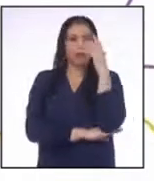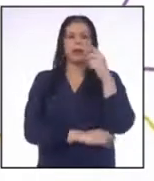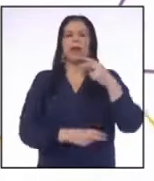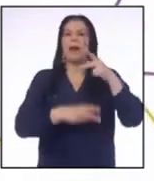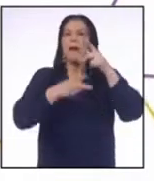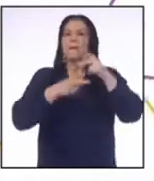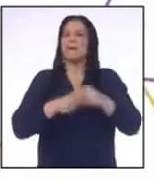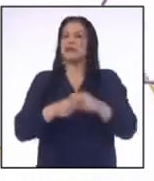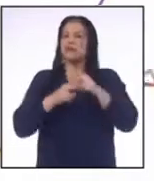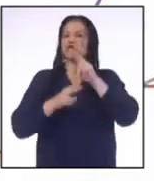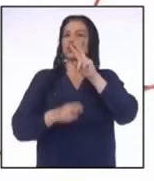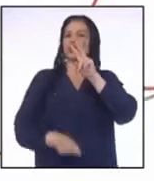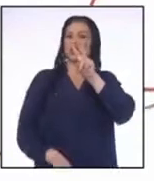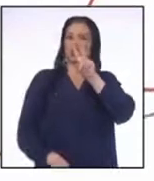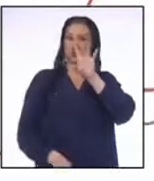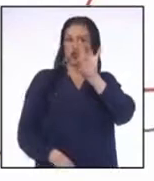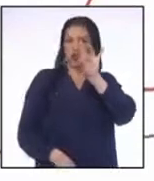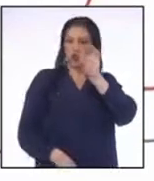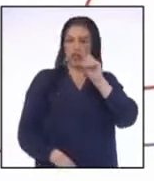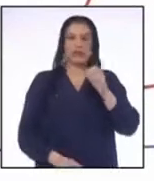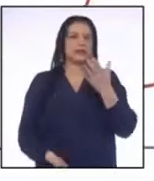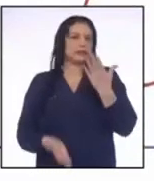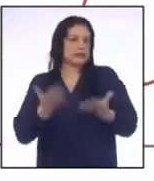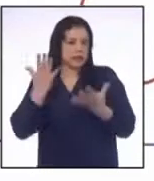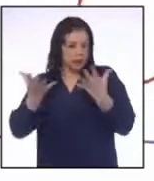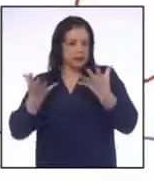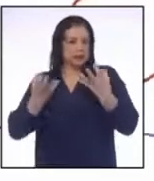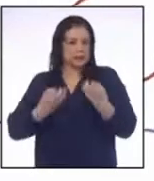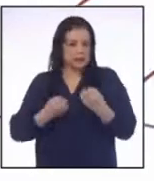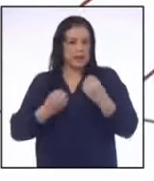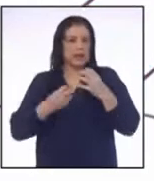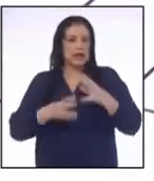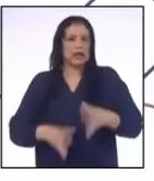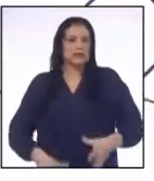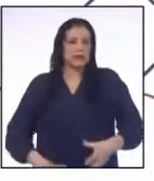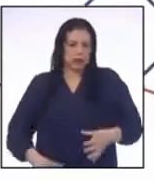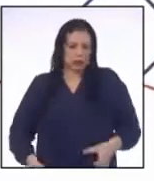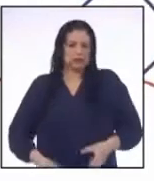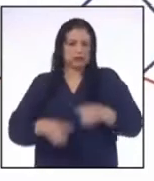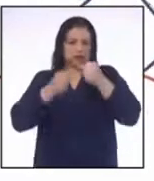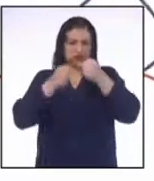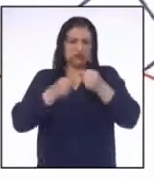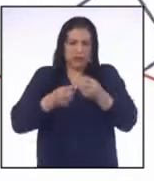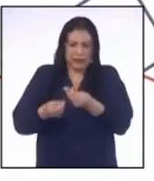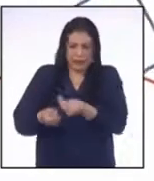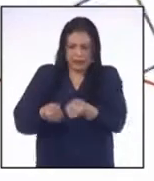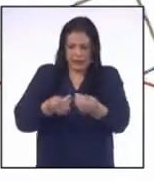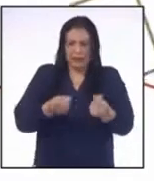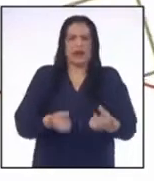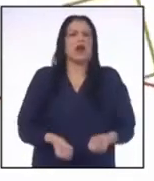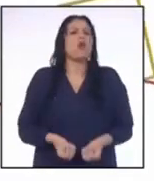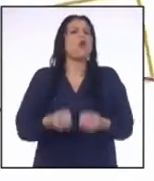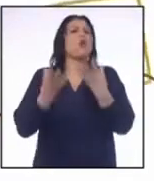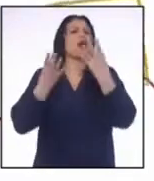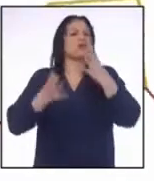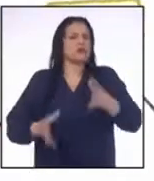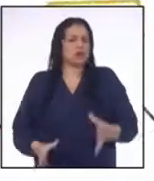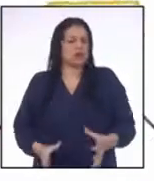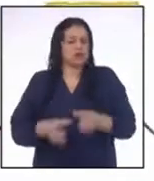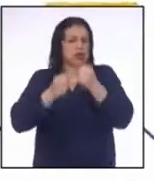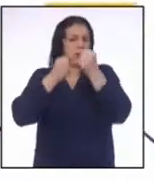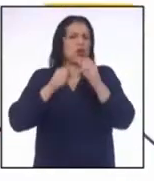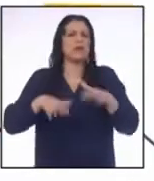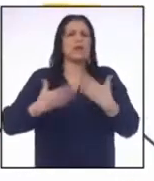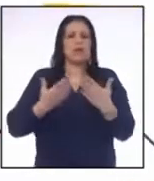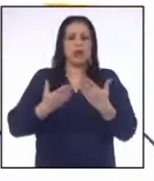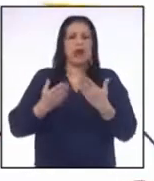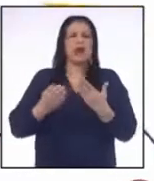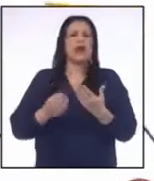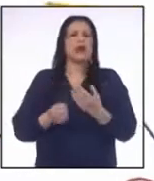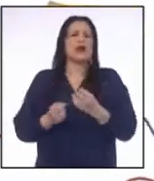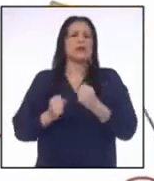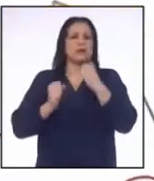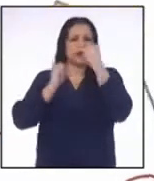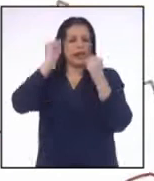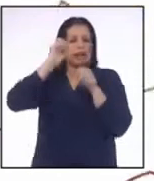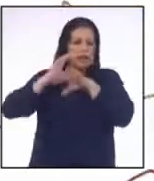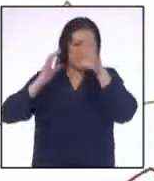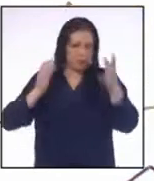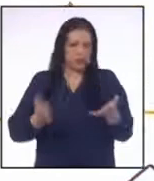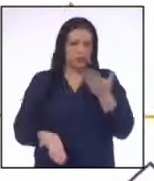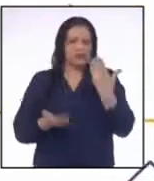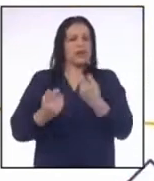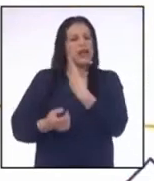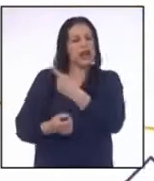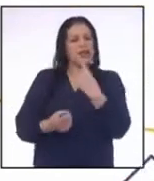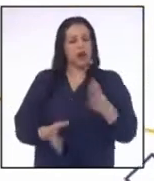kilogramos si se quiere Llevar también sacos de tierra preparada Cuántos sacos podrá llevar el camión Como máximo si estos pesan